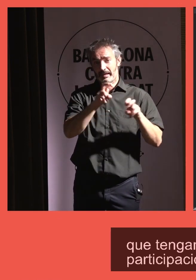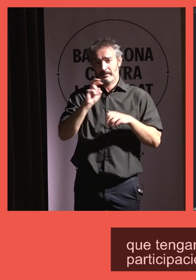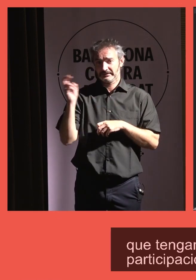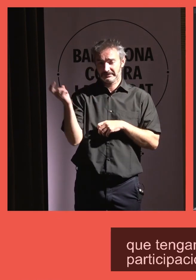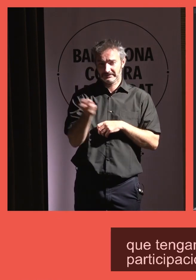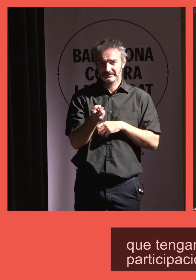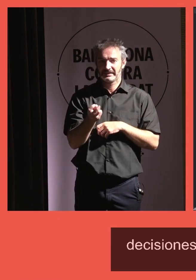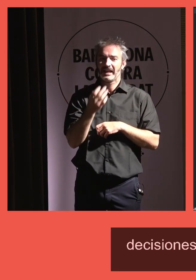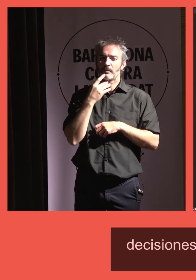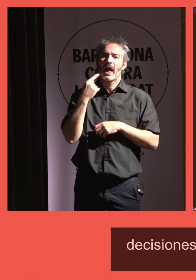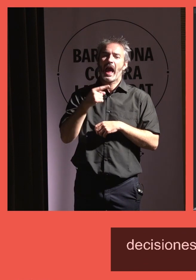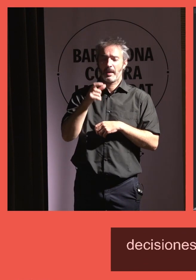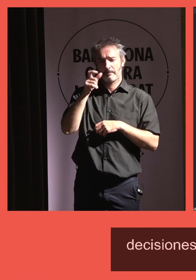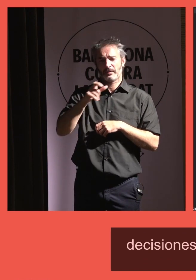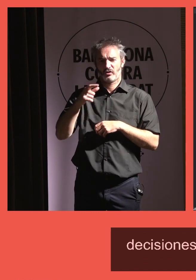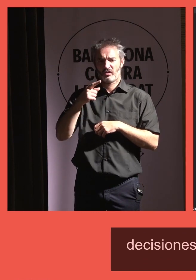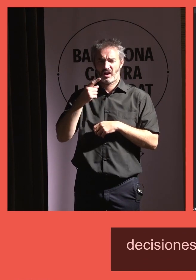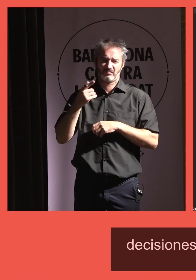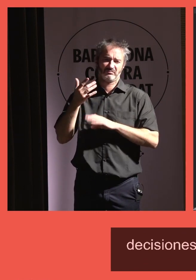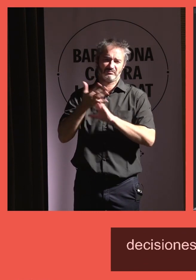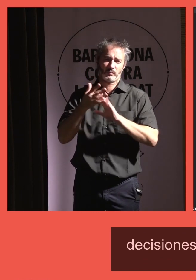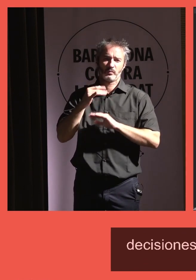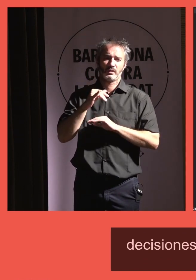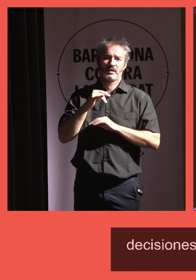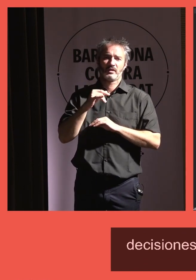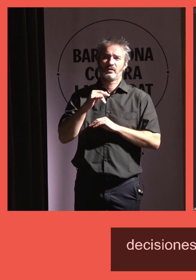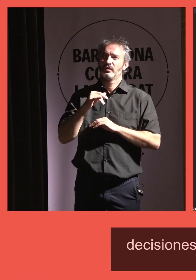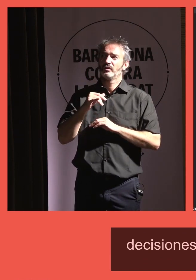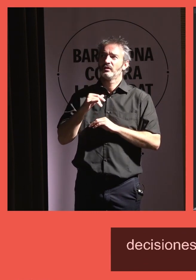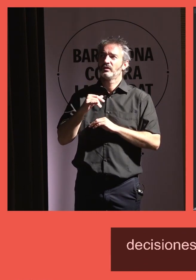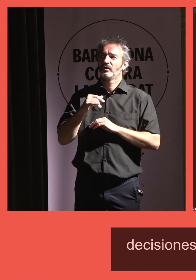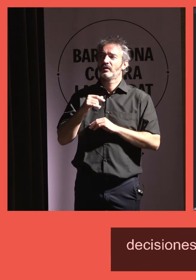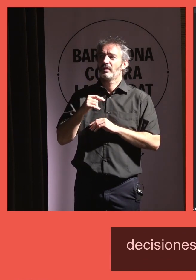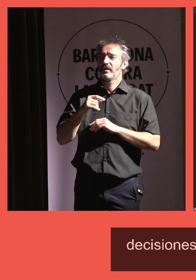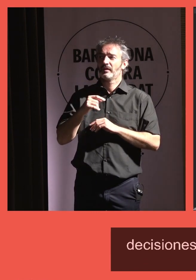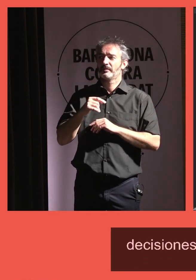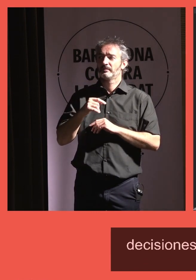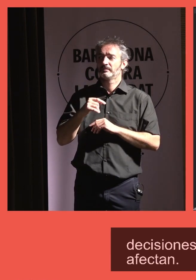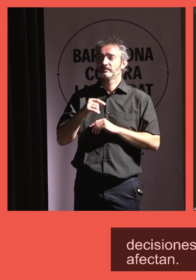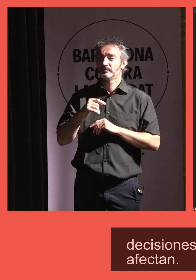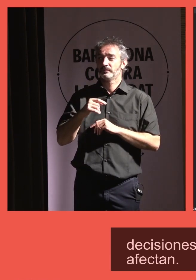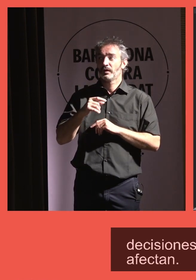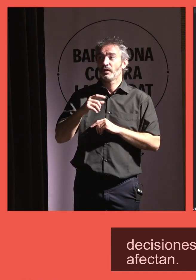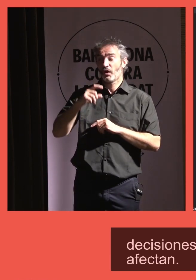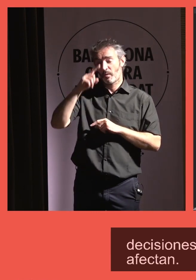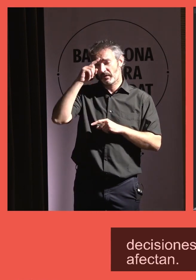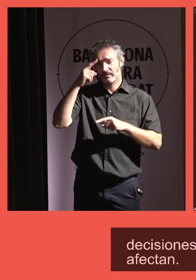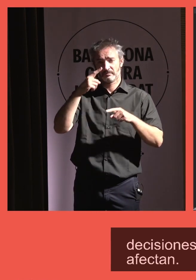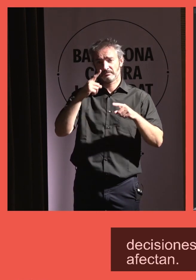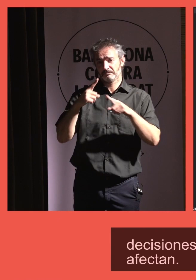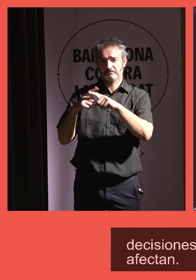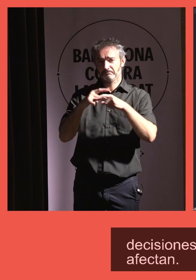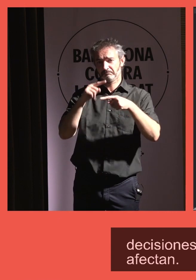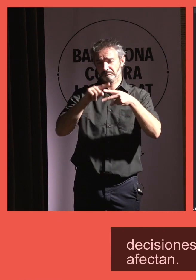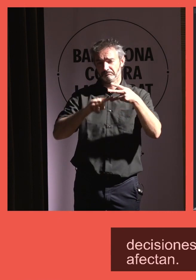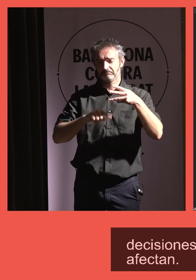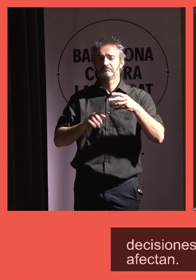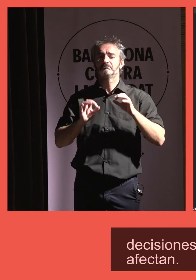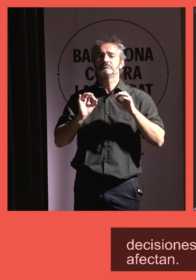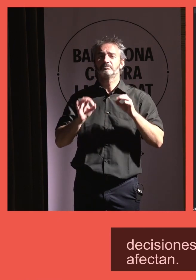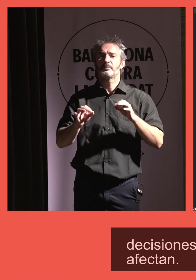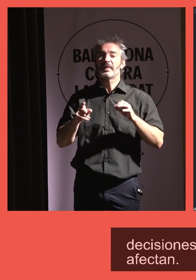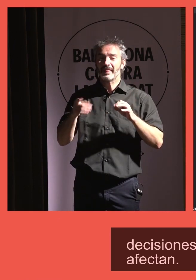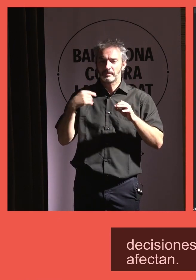afectan. Ha habido autores que han desarrollado todo esto, como son Sarason, Macmillan, Chávez, y, claro, al final lo que subyace